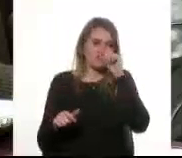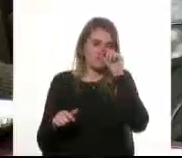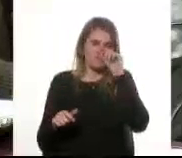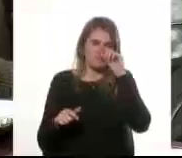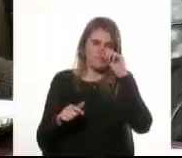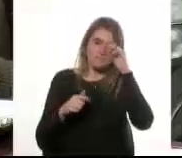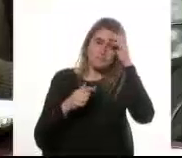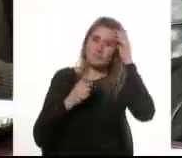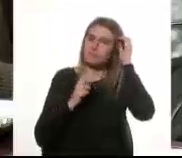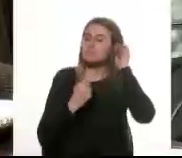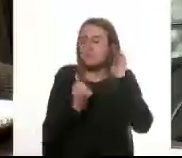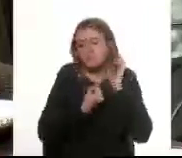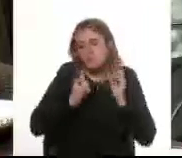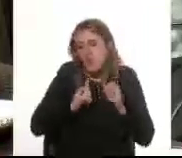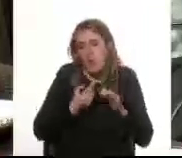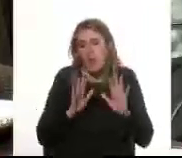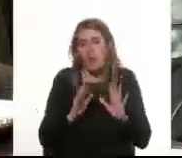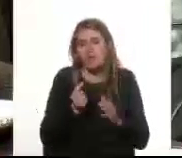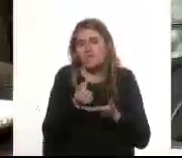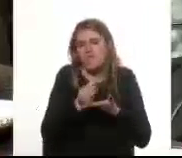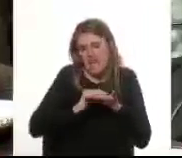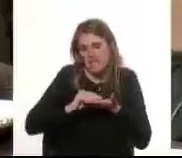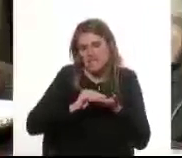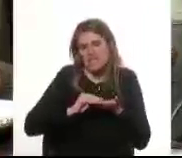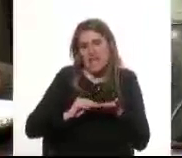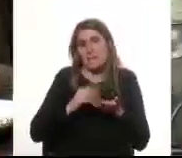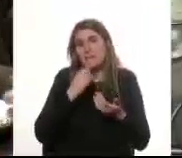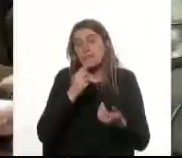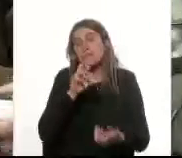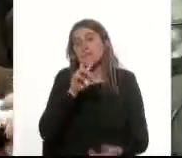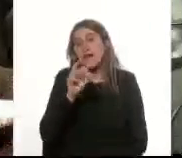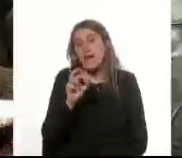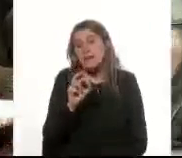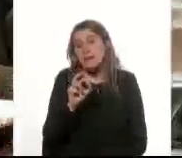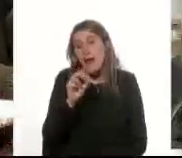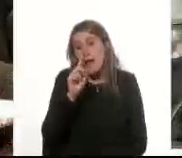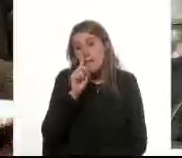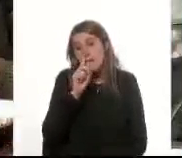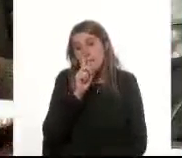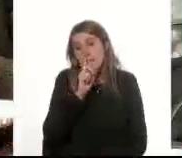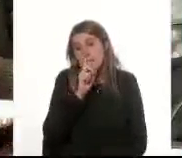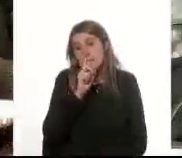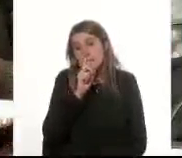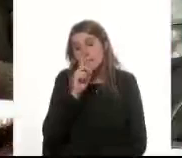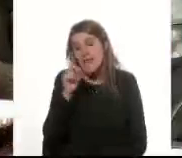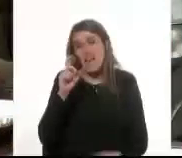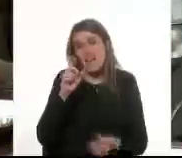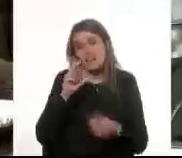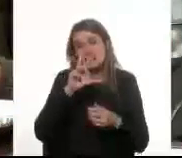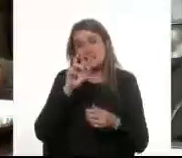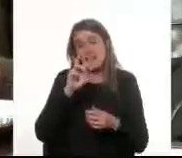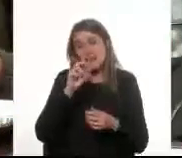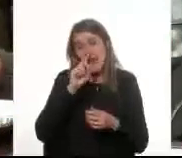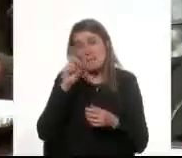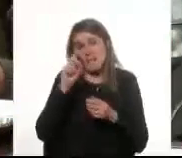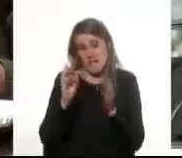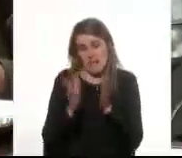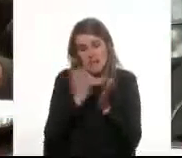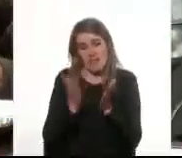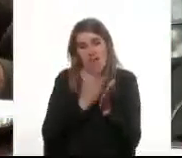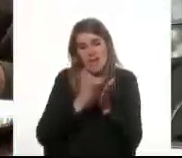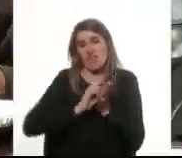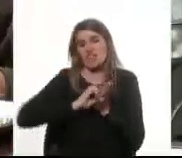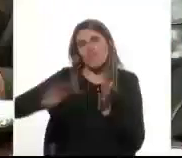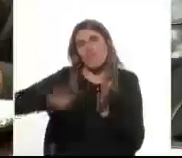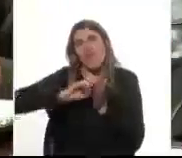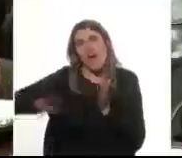Se autofinanciaba Llegó a tirar 30.000 30.000 ejemplares Y por ahí está quien era